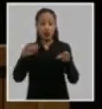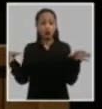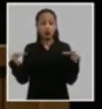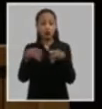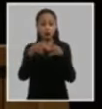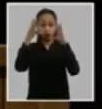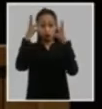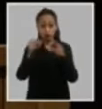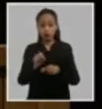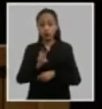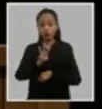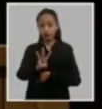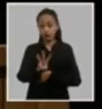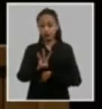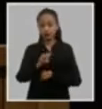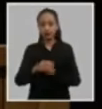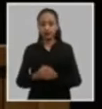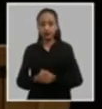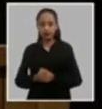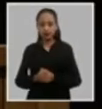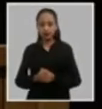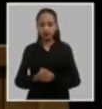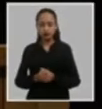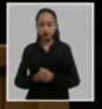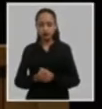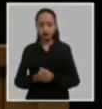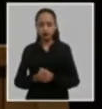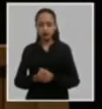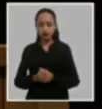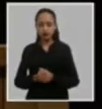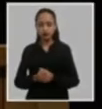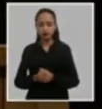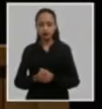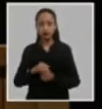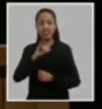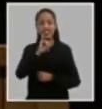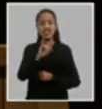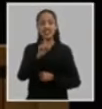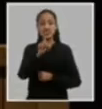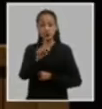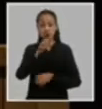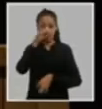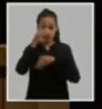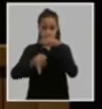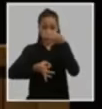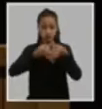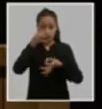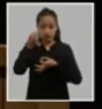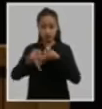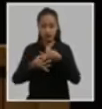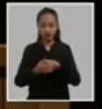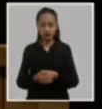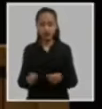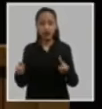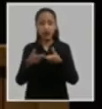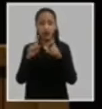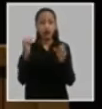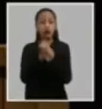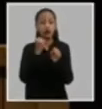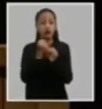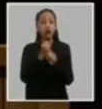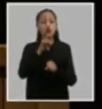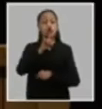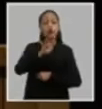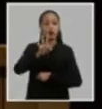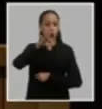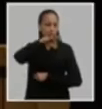número 3 encargada de abordar este tema se produjeron 61 intervenciones a las sesiones de trabajo existieron 94